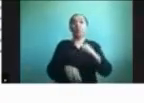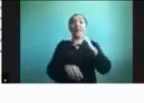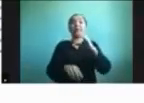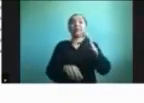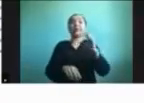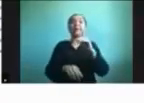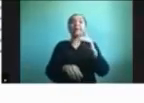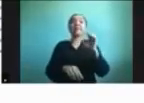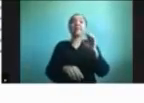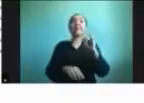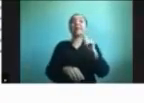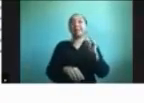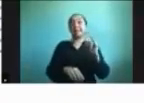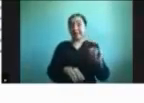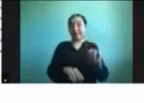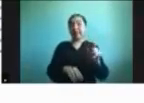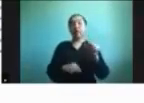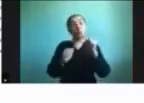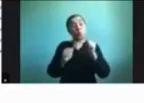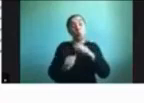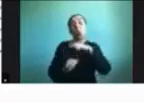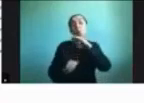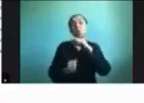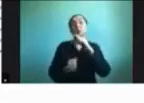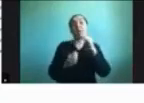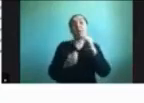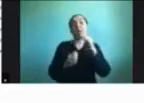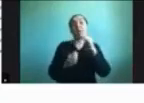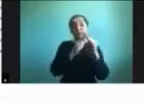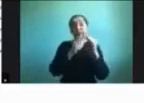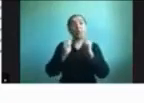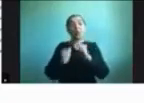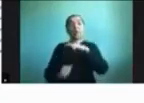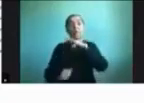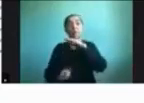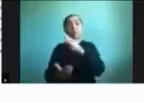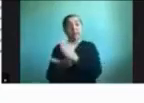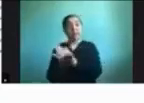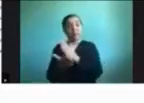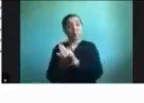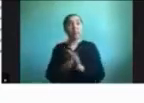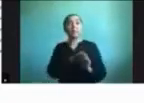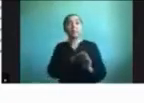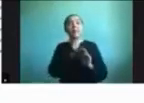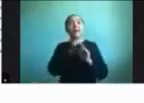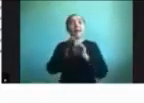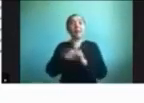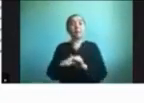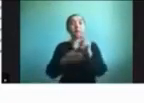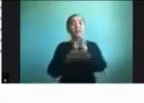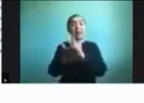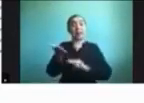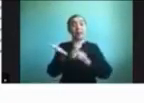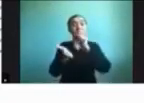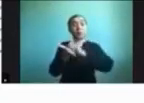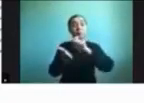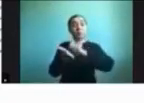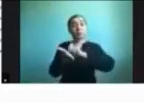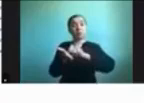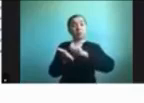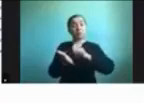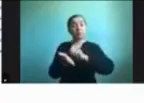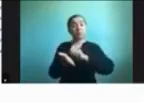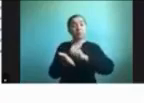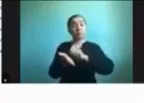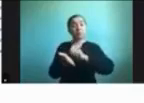escuelas, para reforzar principalmente la lectoescritura. Sin embargo, para que haya un buen